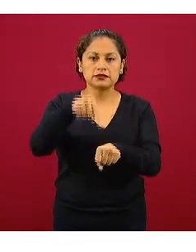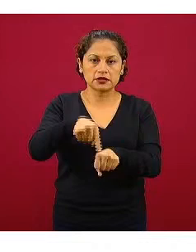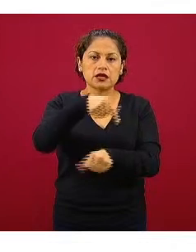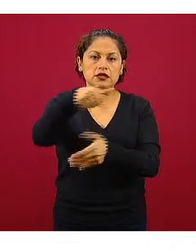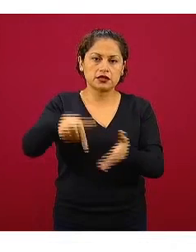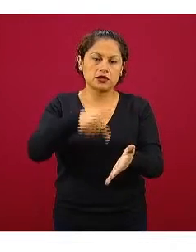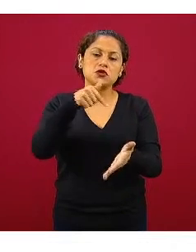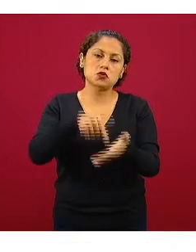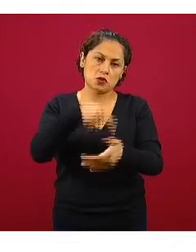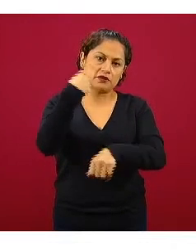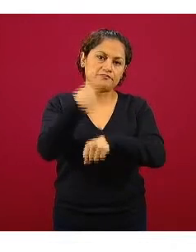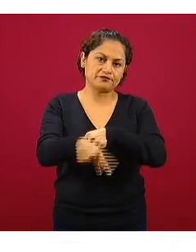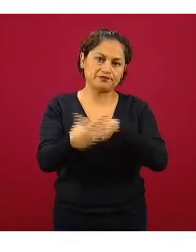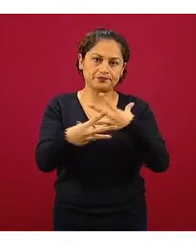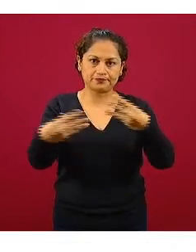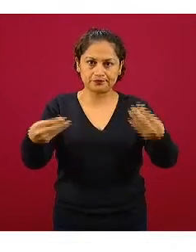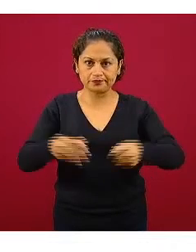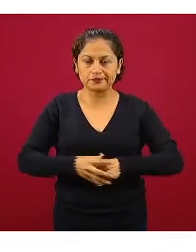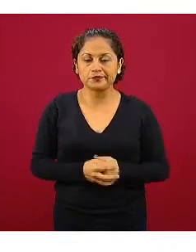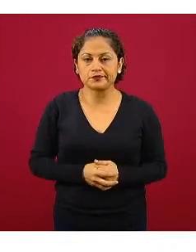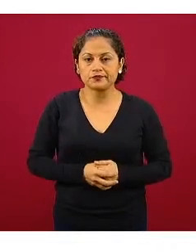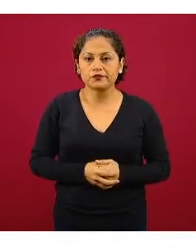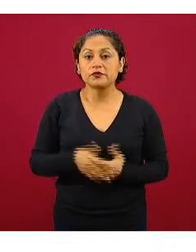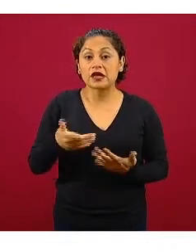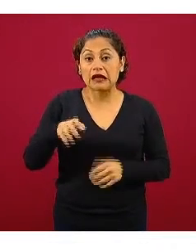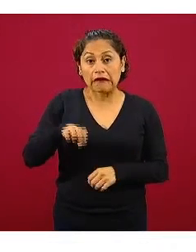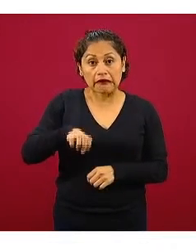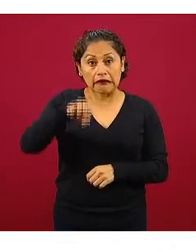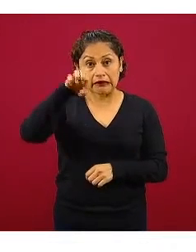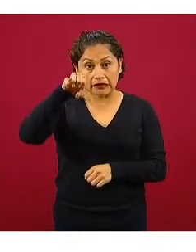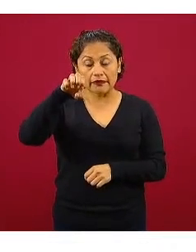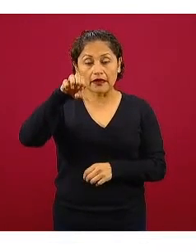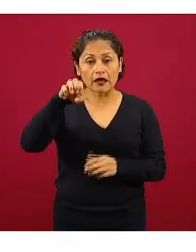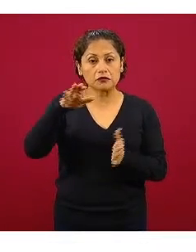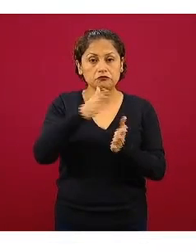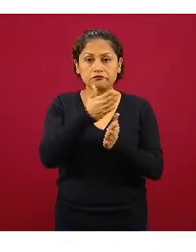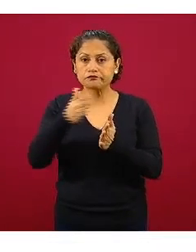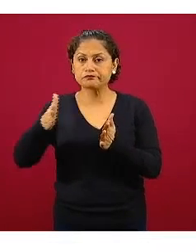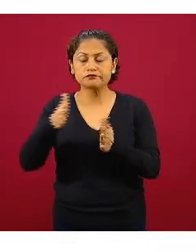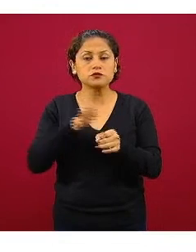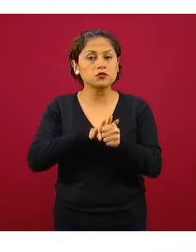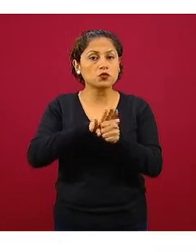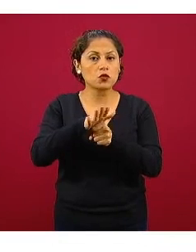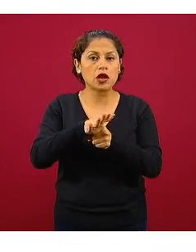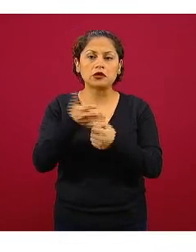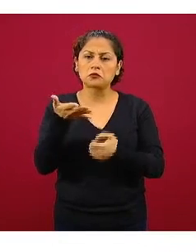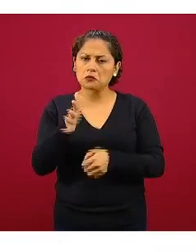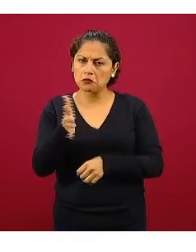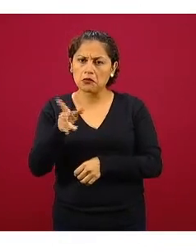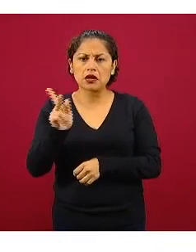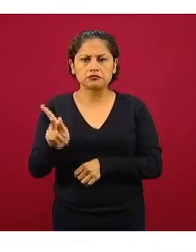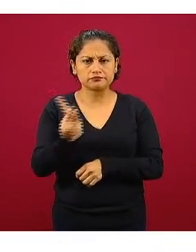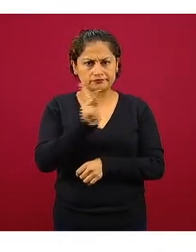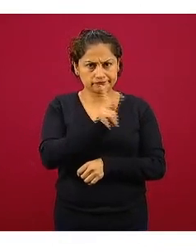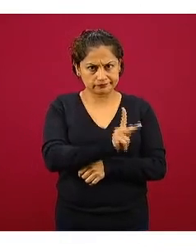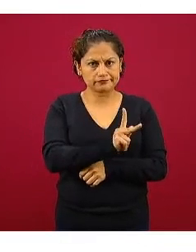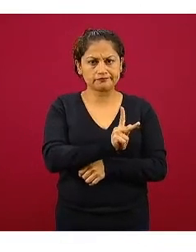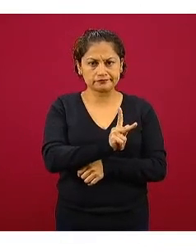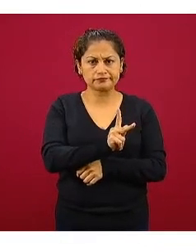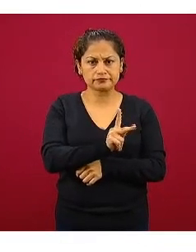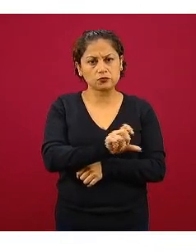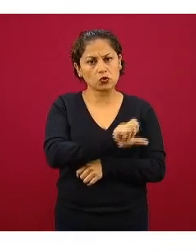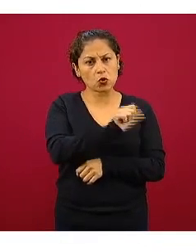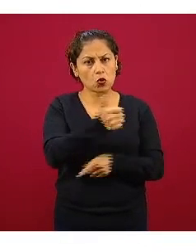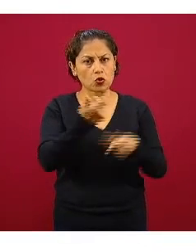el espectro de edad es también a lo largo de todo el espectro de edad y es semejante a la distribución de edad que